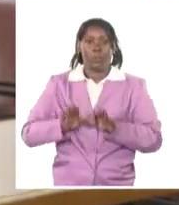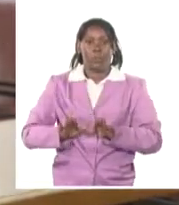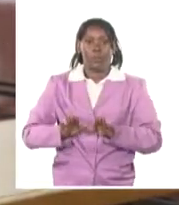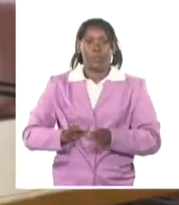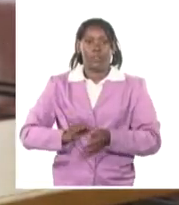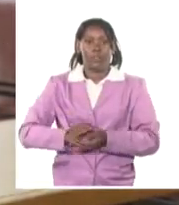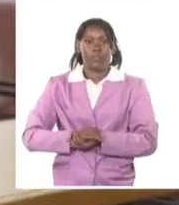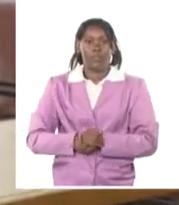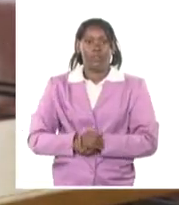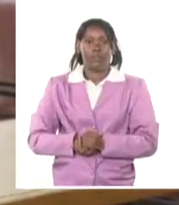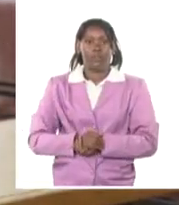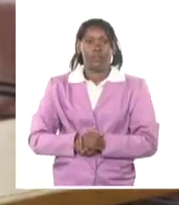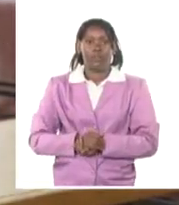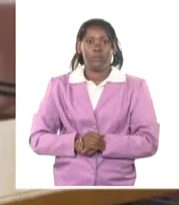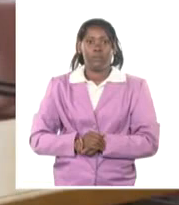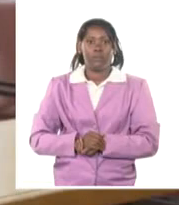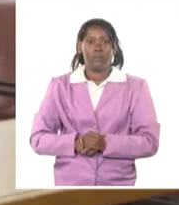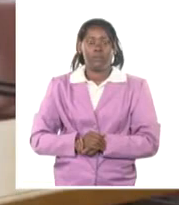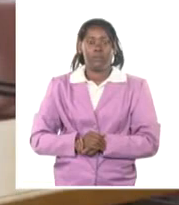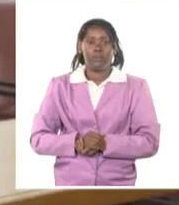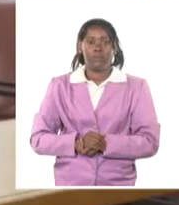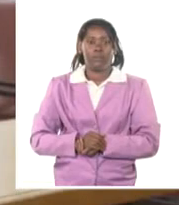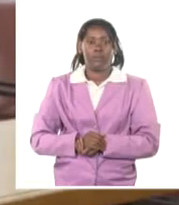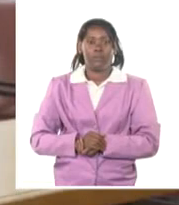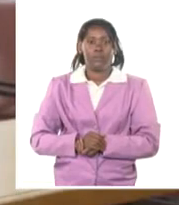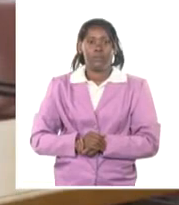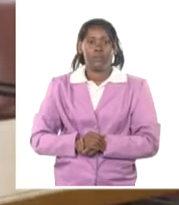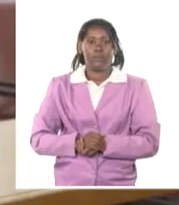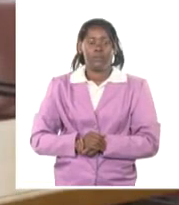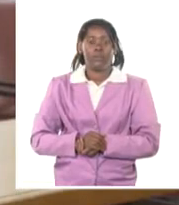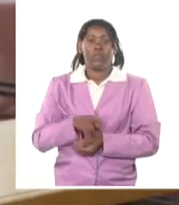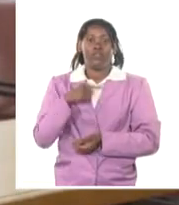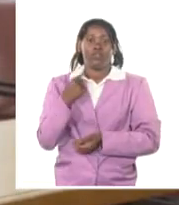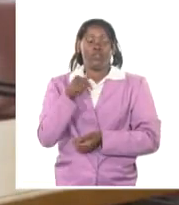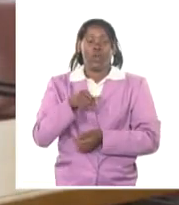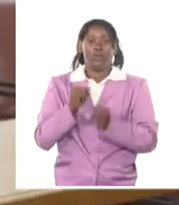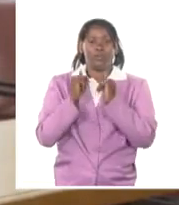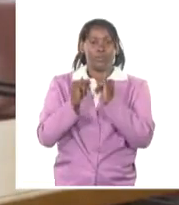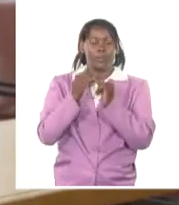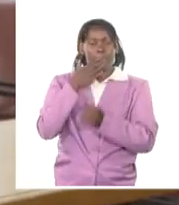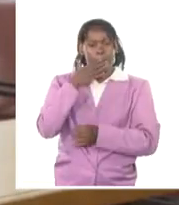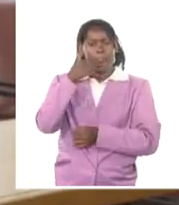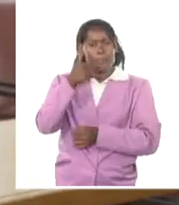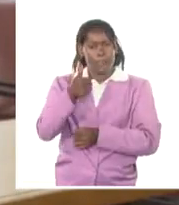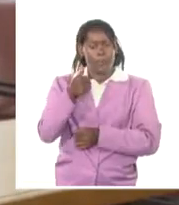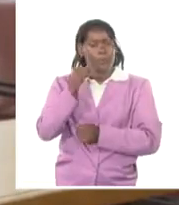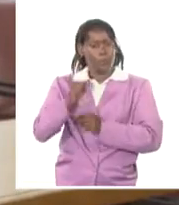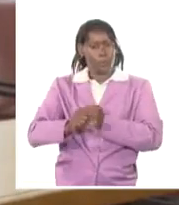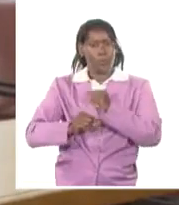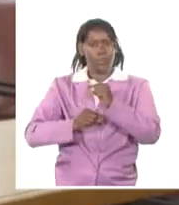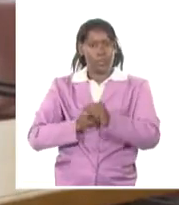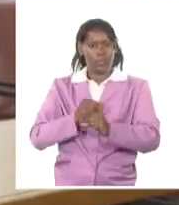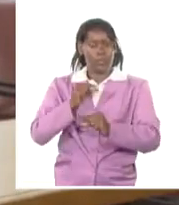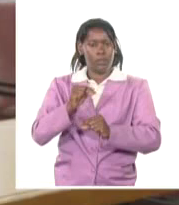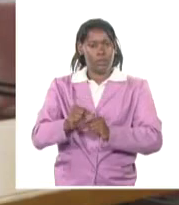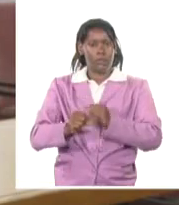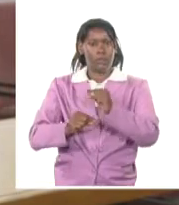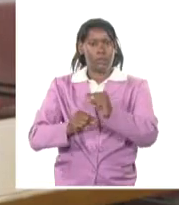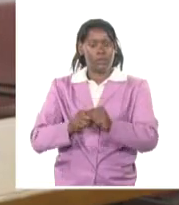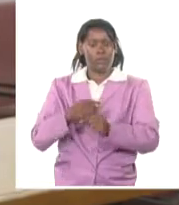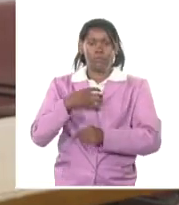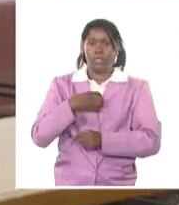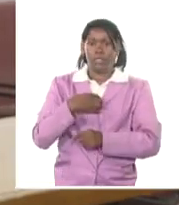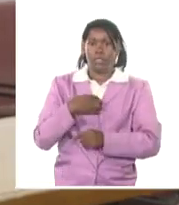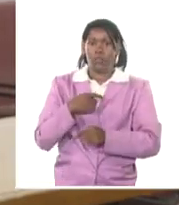estabilidad en los combustibles. Hoy tenemos una mejoría, una información mucho mejor. Tenemos una información mucho mejor y tenemos información